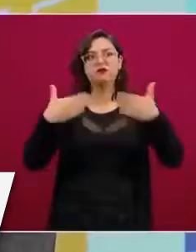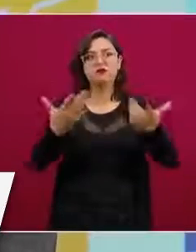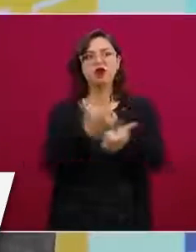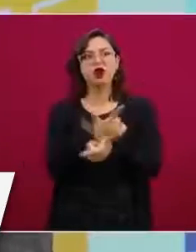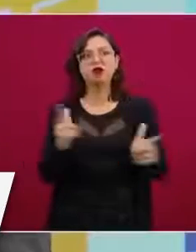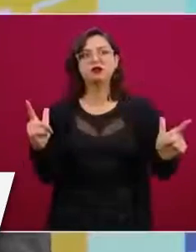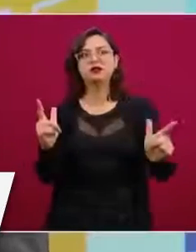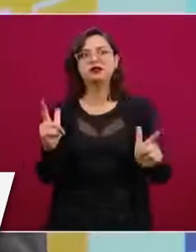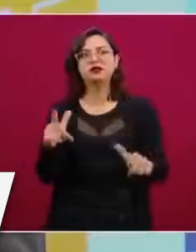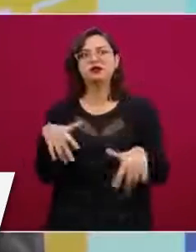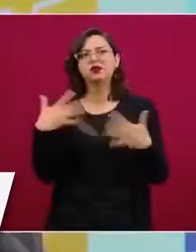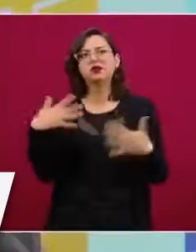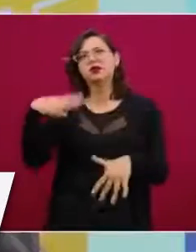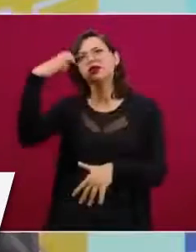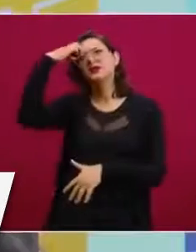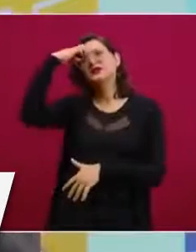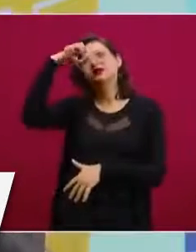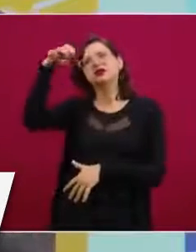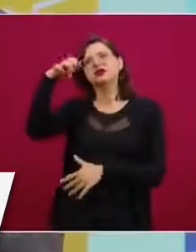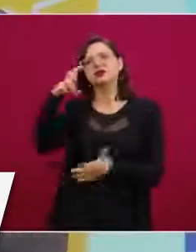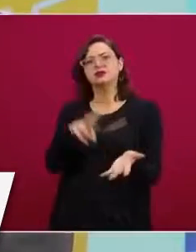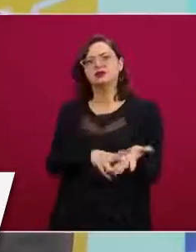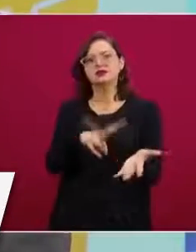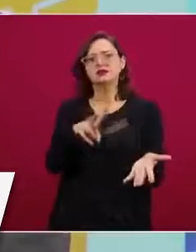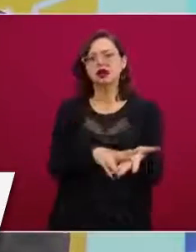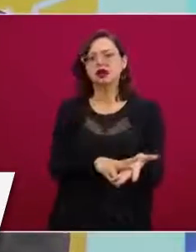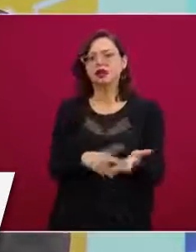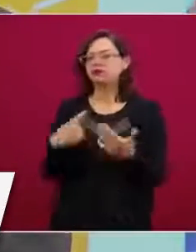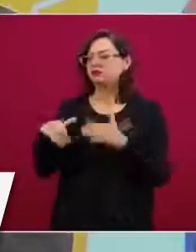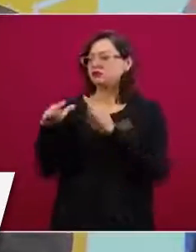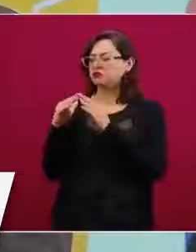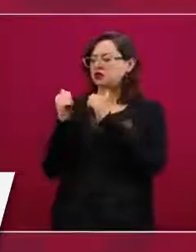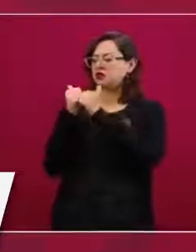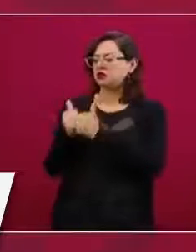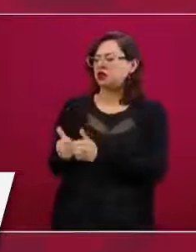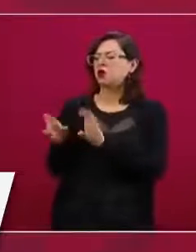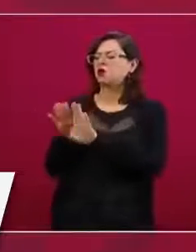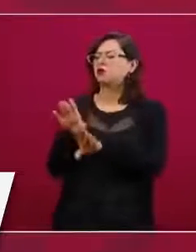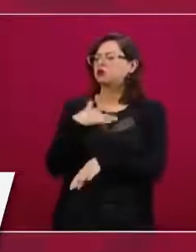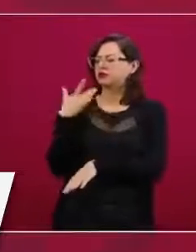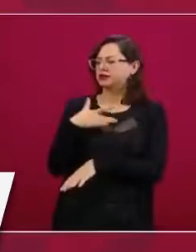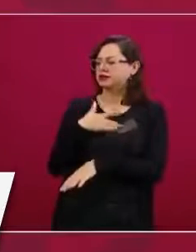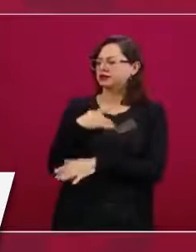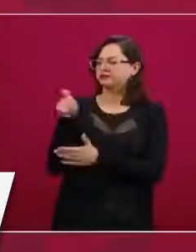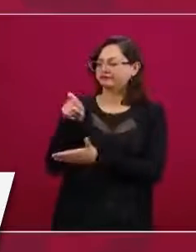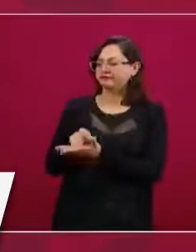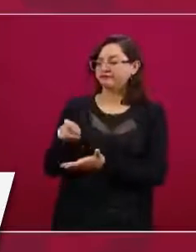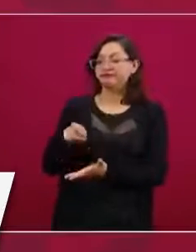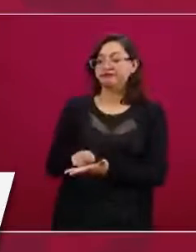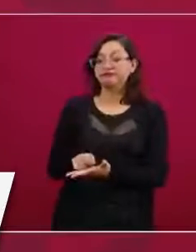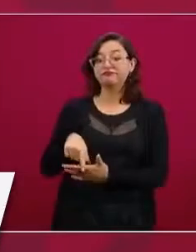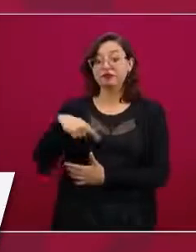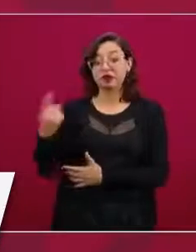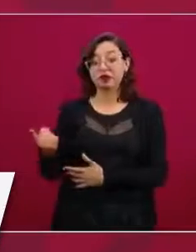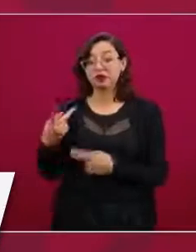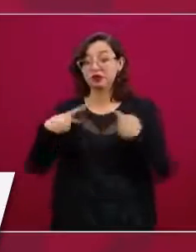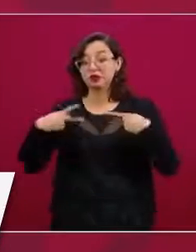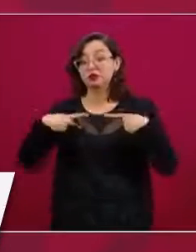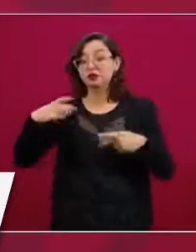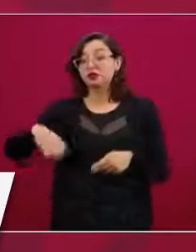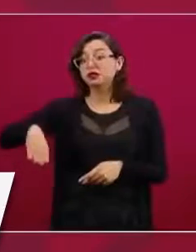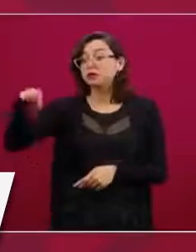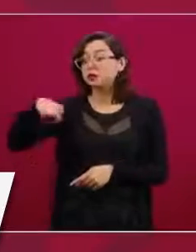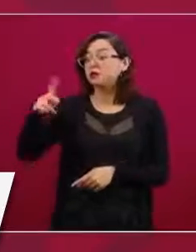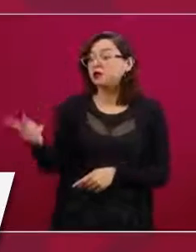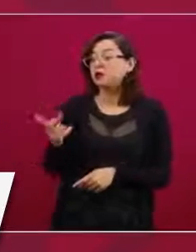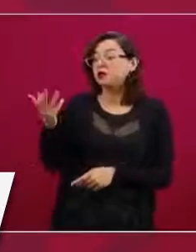Escribe cómo te sientes de no salir de casa e incorpora tu experiencia en la carpeta. ¿Tienes al lado una persona mayor? Pregúntale cómo era